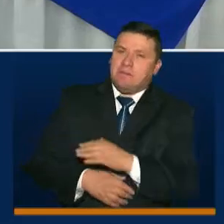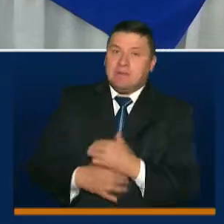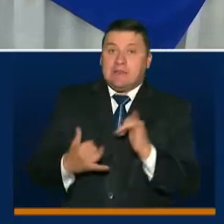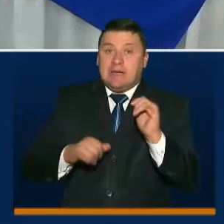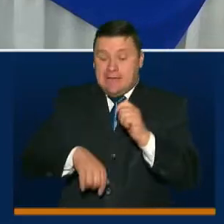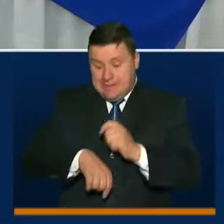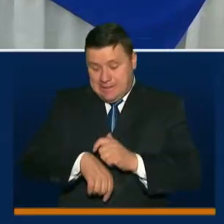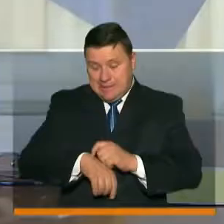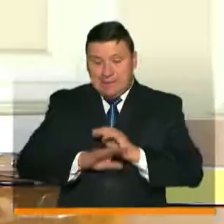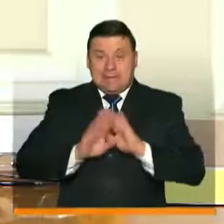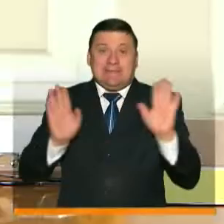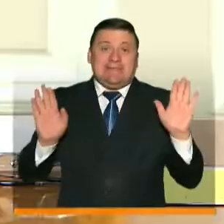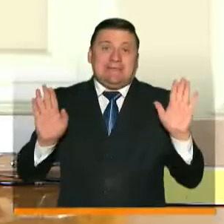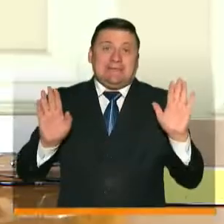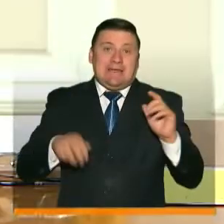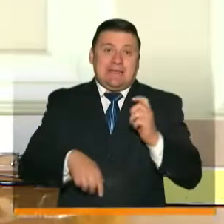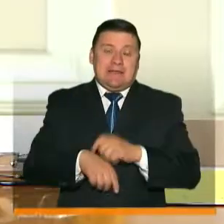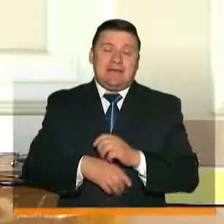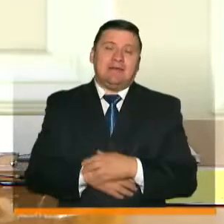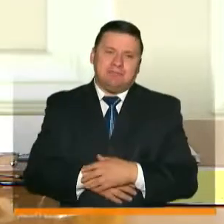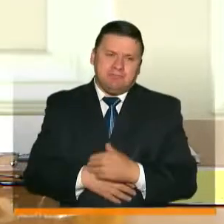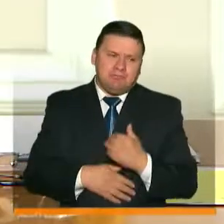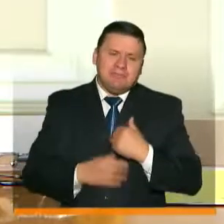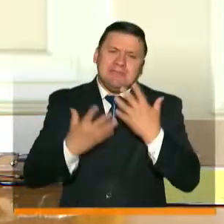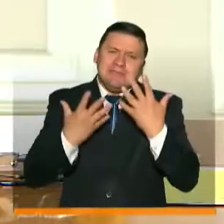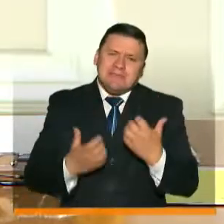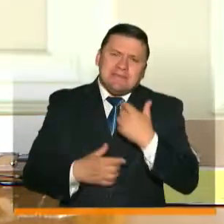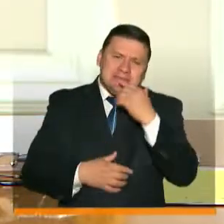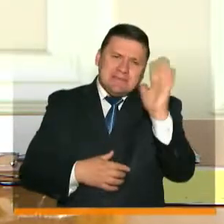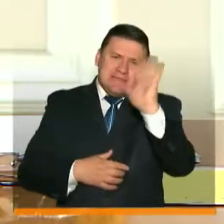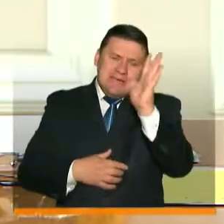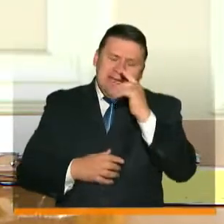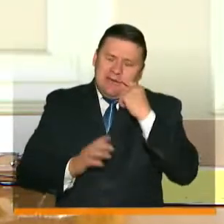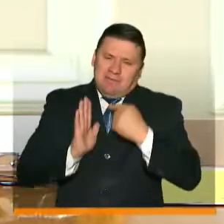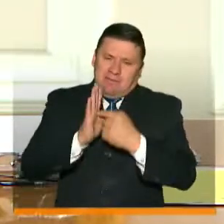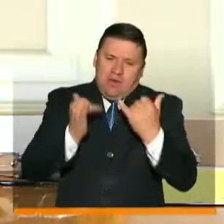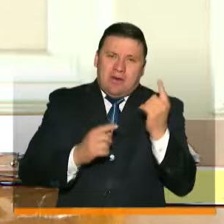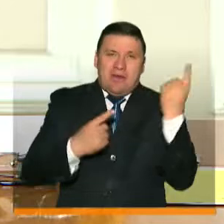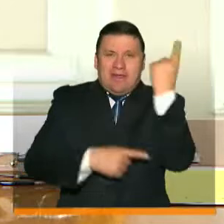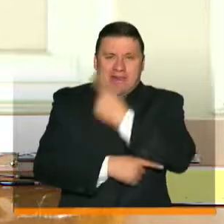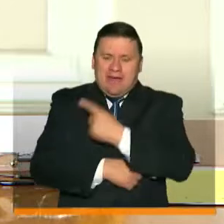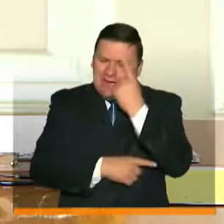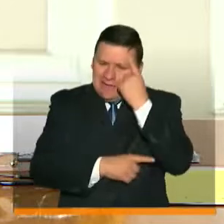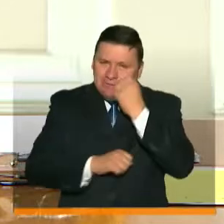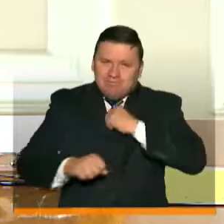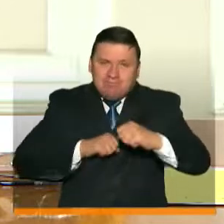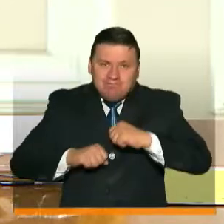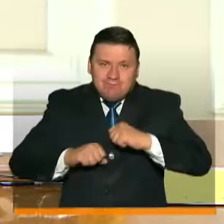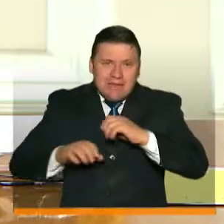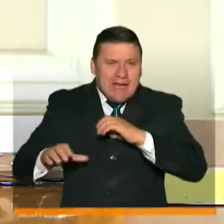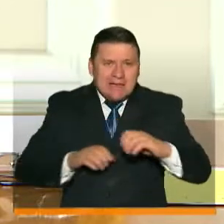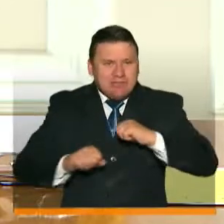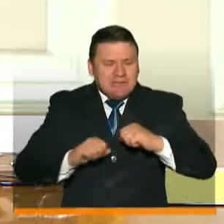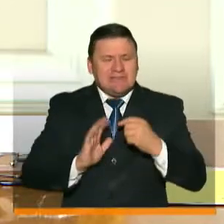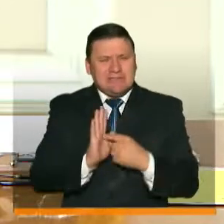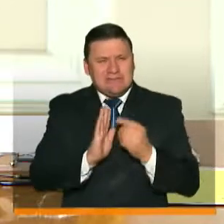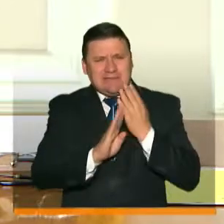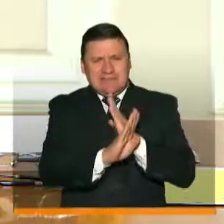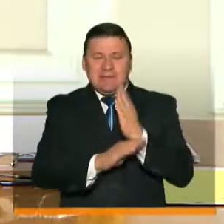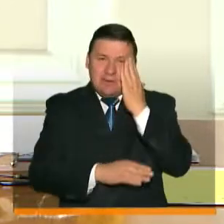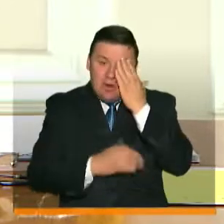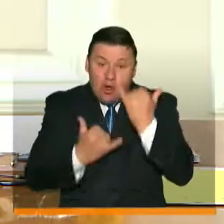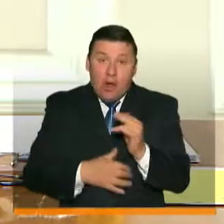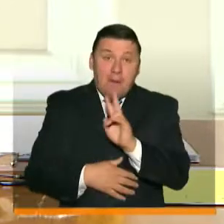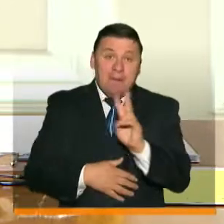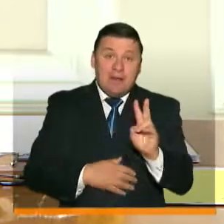Ya el tiempo se nos agota y yo quisiera despedir este espacio del día de hoy de prevención y acción contándoles que hoy